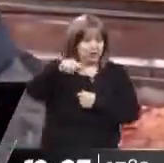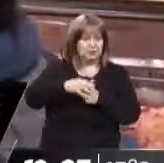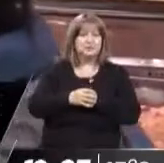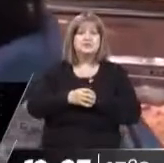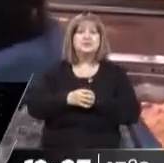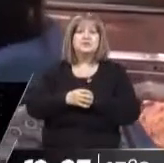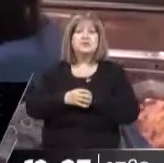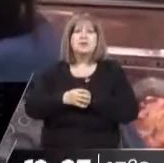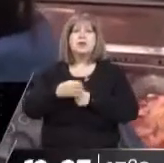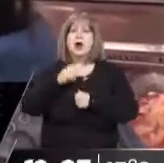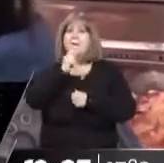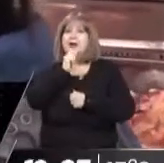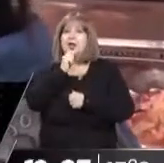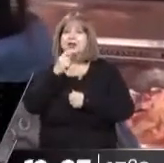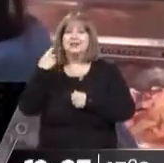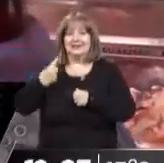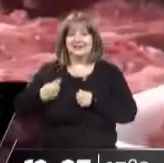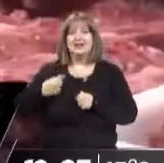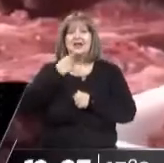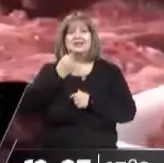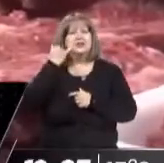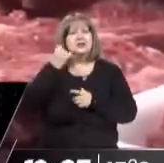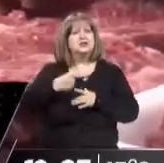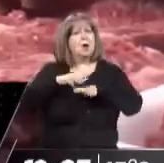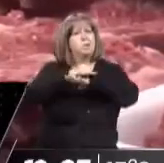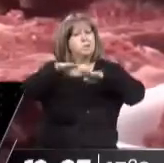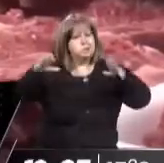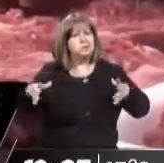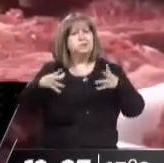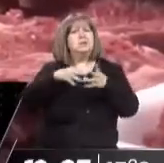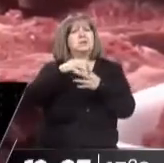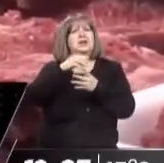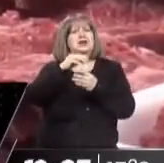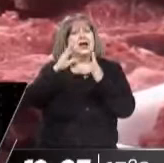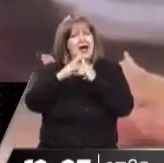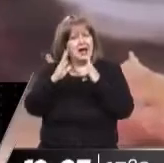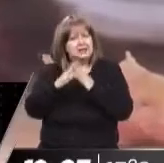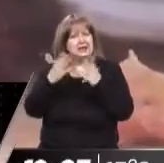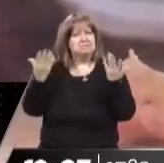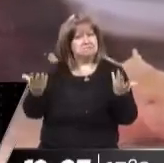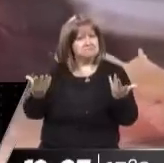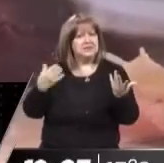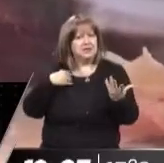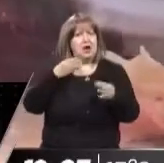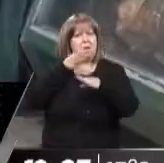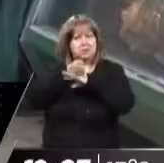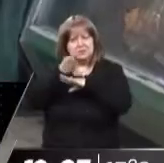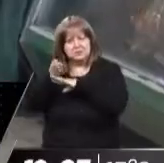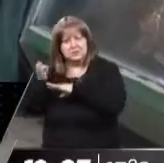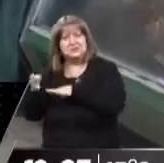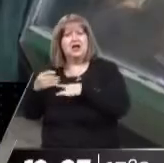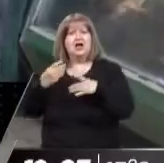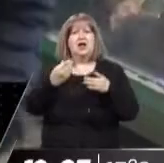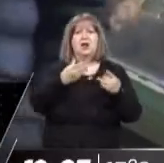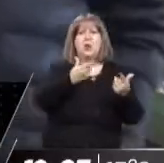La fuerte suba de los alimentos repercute de manera directa en los hogares y eso se percibe en los distintos puntos de venta. Hay